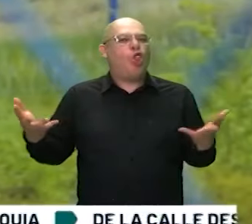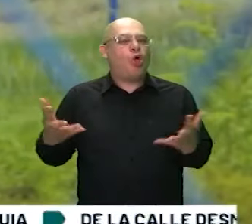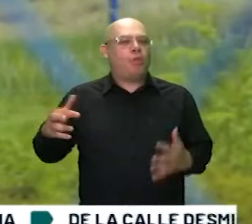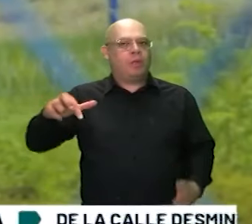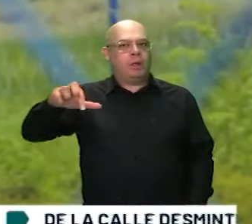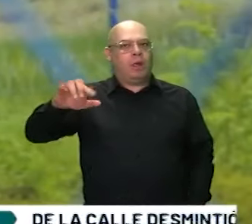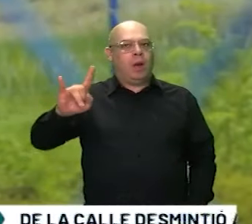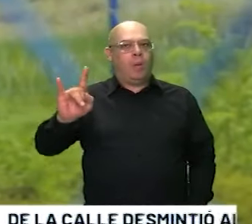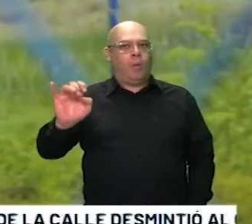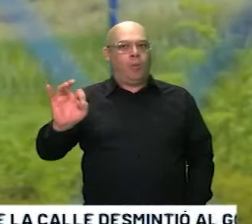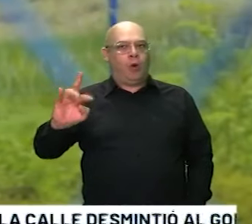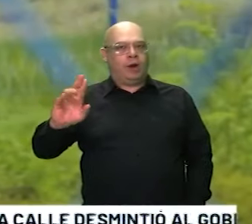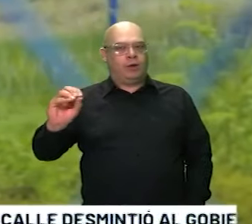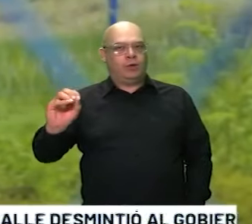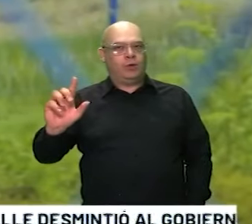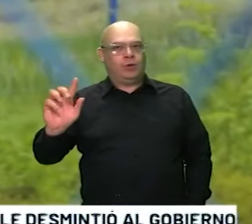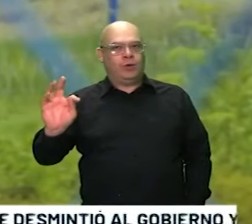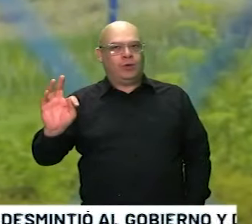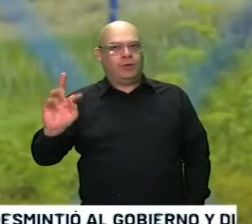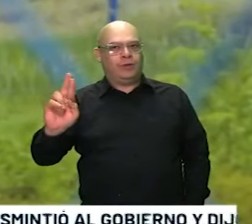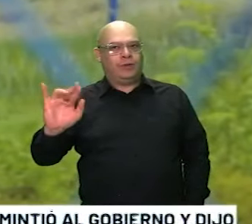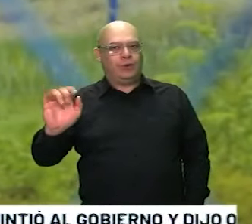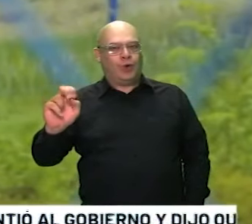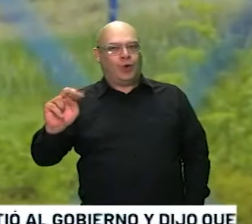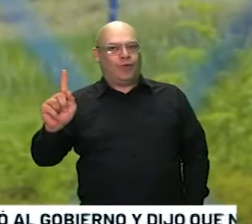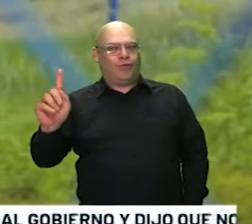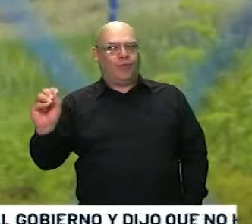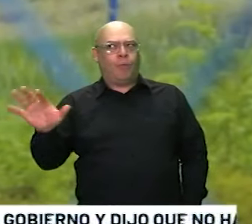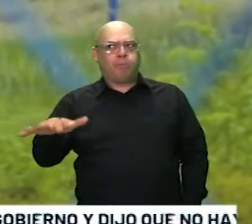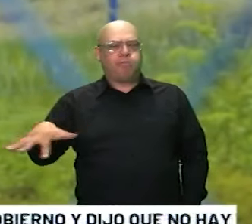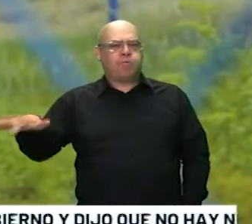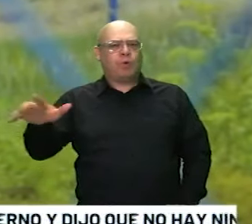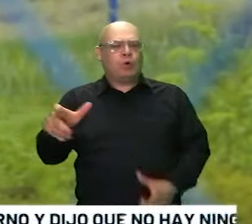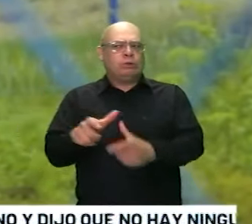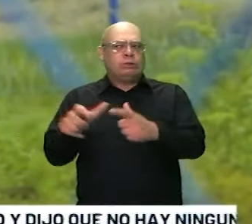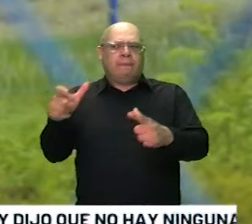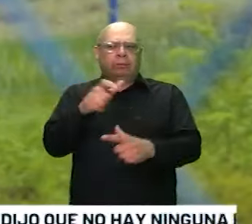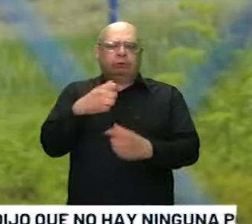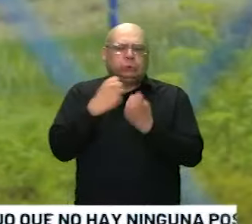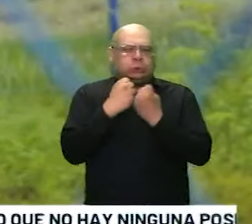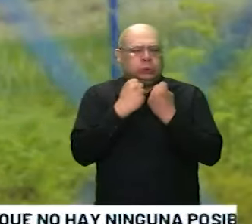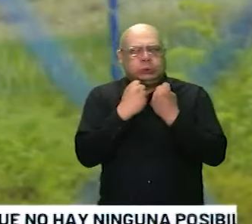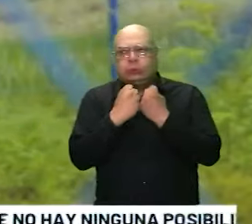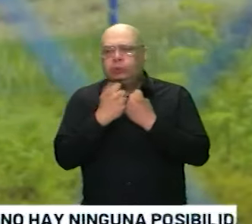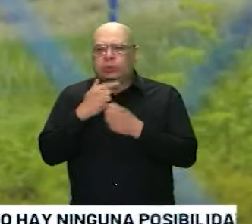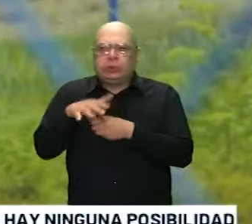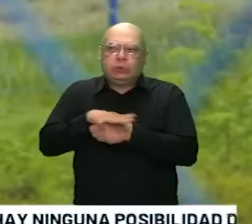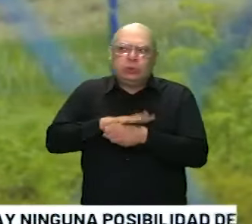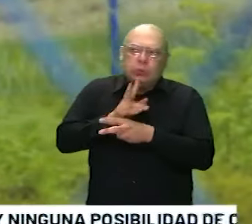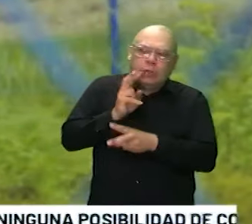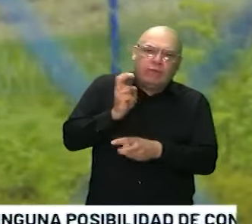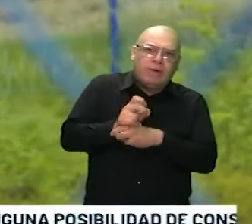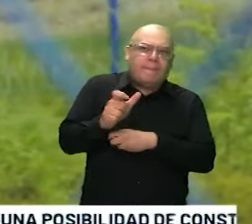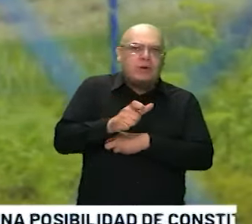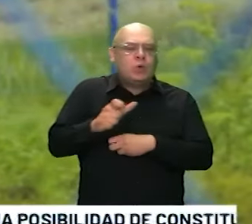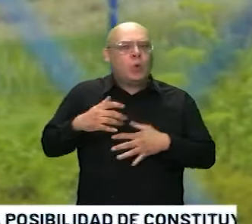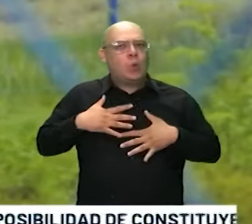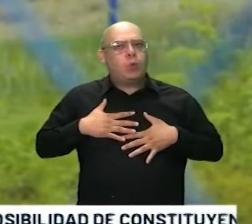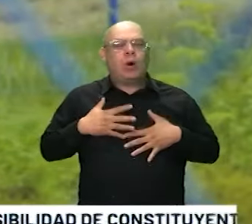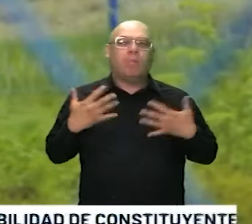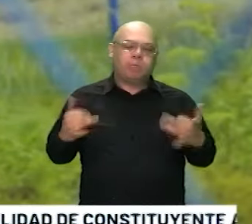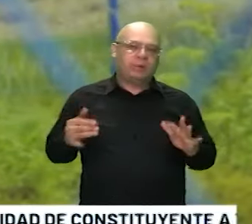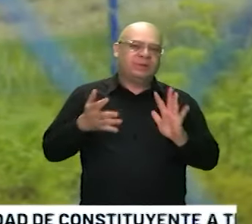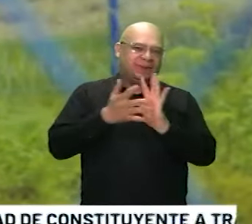desolador marcado por la sobrepoblación y condiciones inhumanas que afectan a los internos, según el balance entregado por parte de la